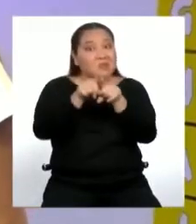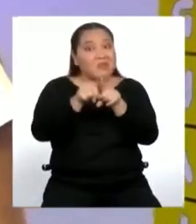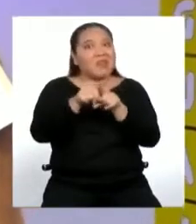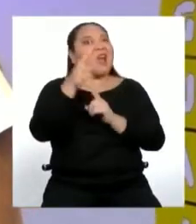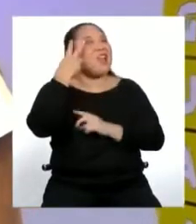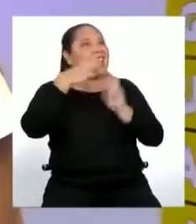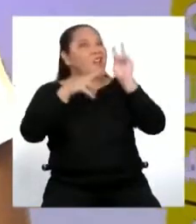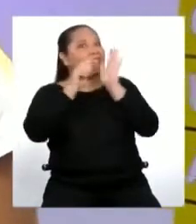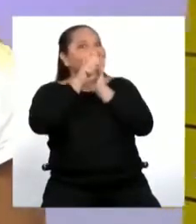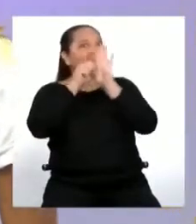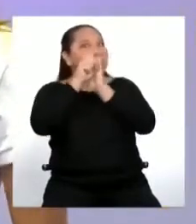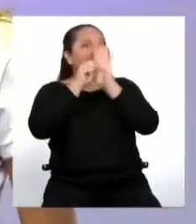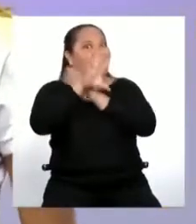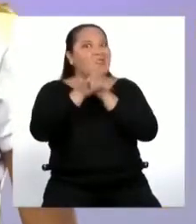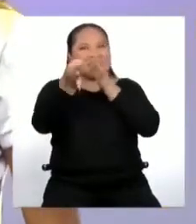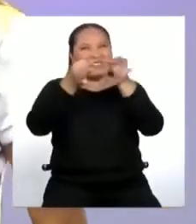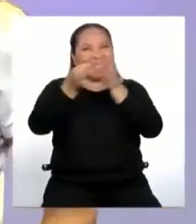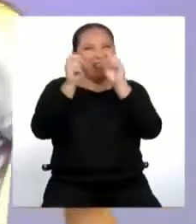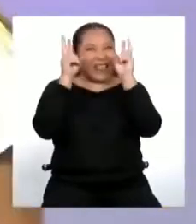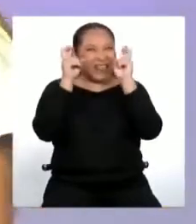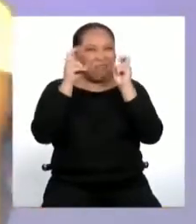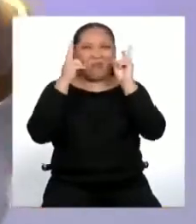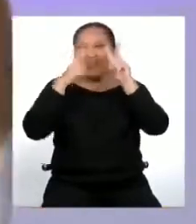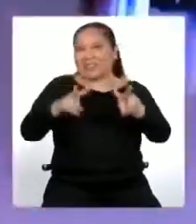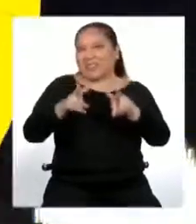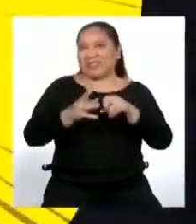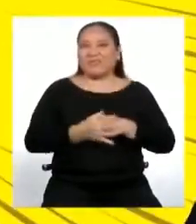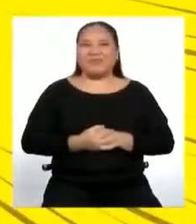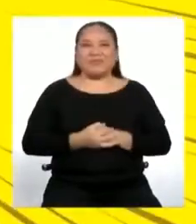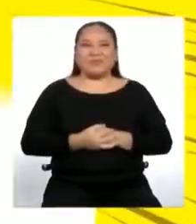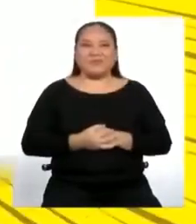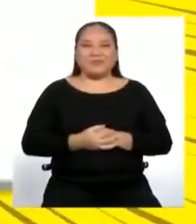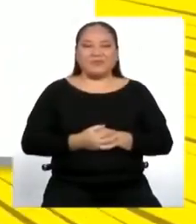les explicamos mucho mejor el tema? Me parece genial. Vamos a verlo. ¡Vamos a verlo!